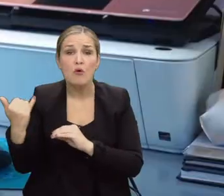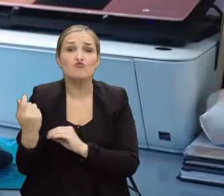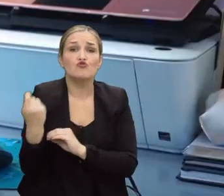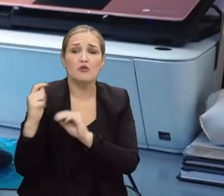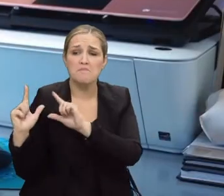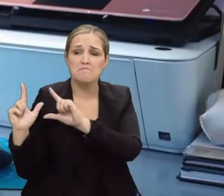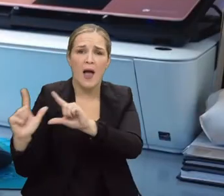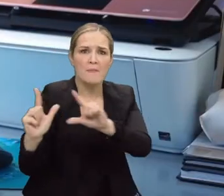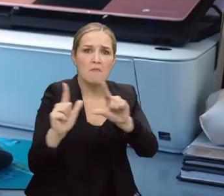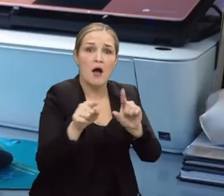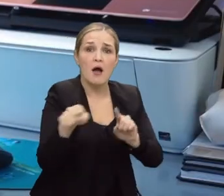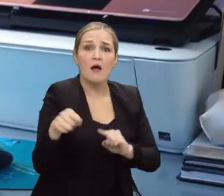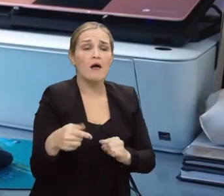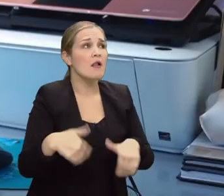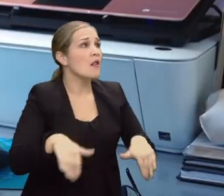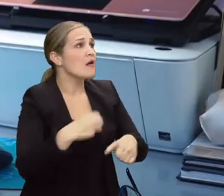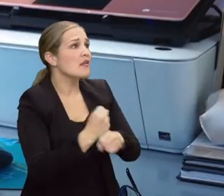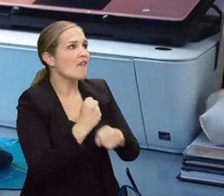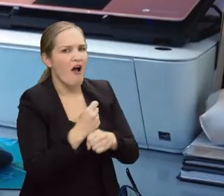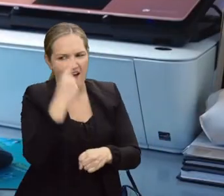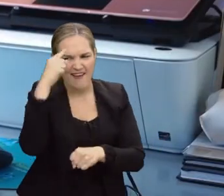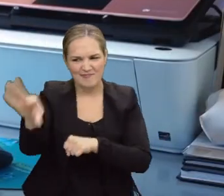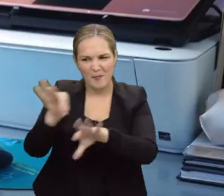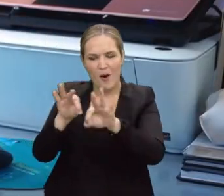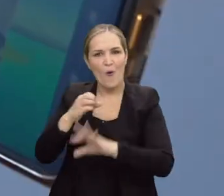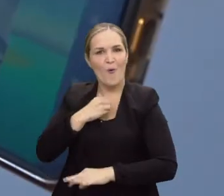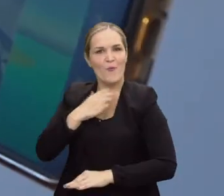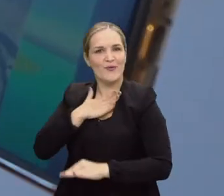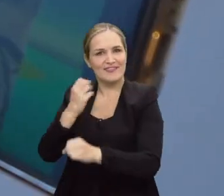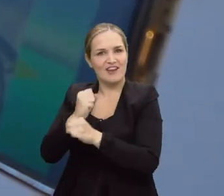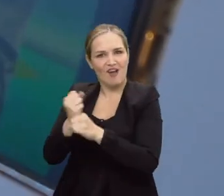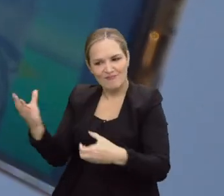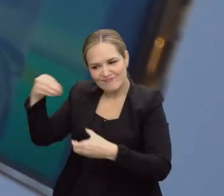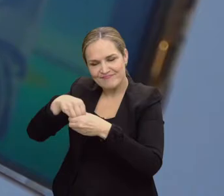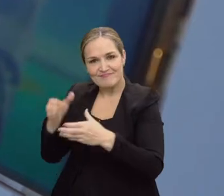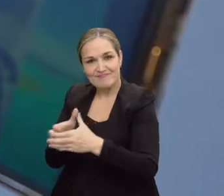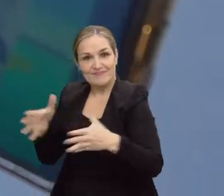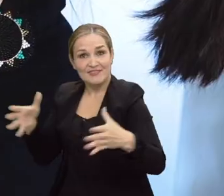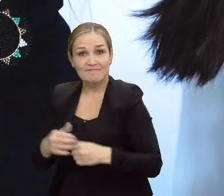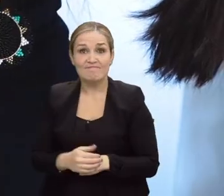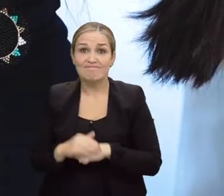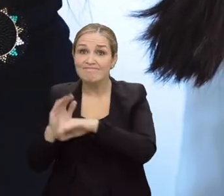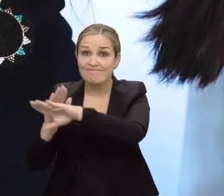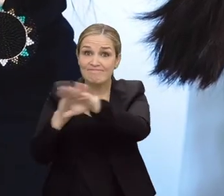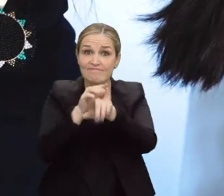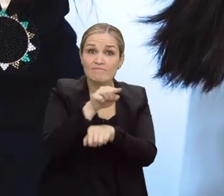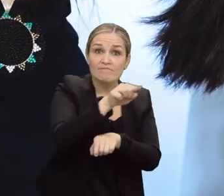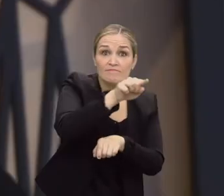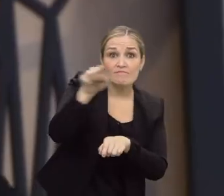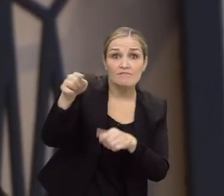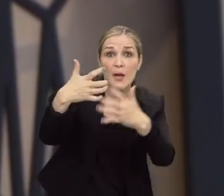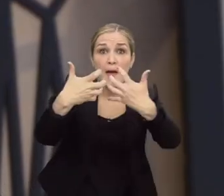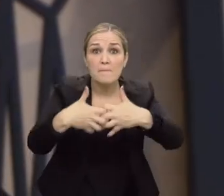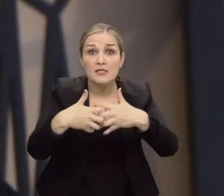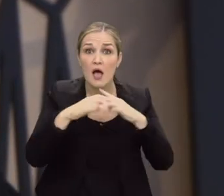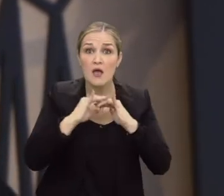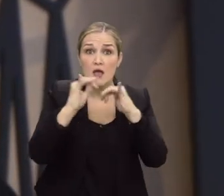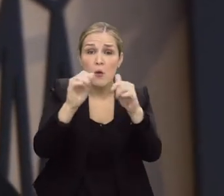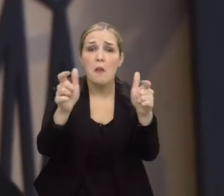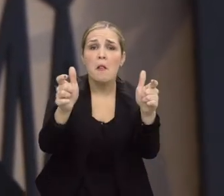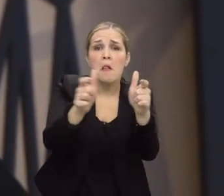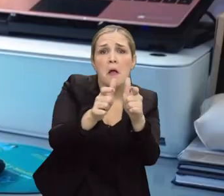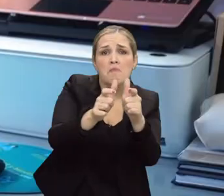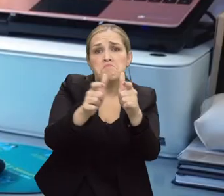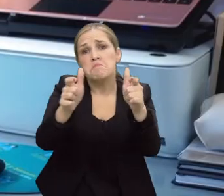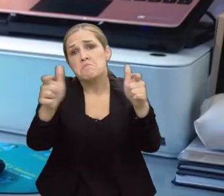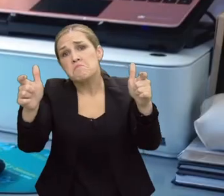que se están graduando en el país y es poder vincularlos a este tipo de procesos hago la invitación a